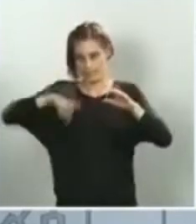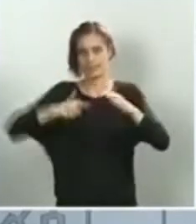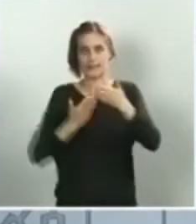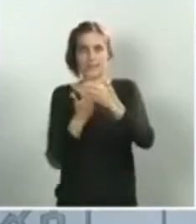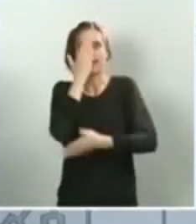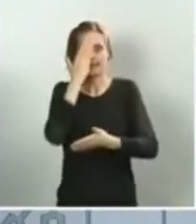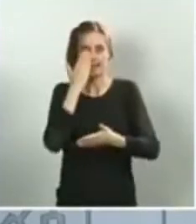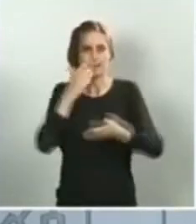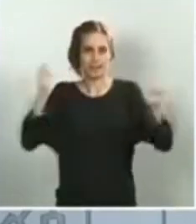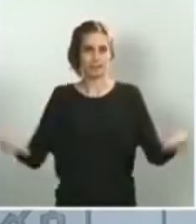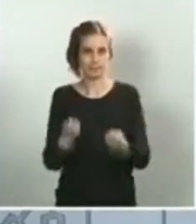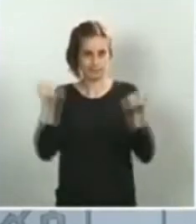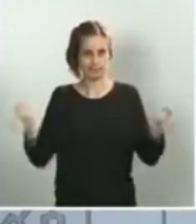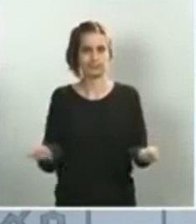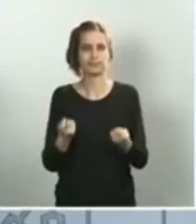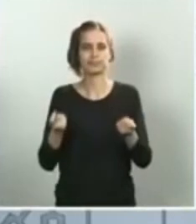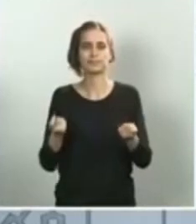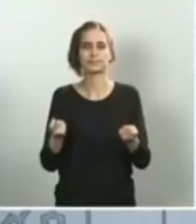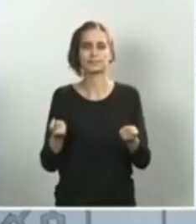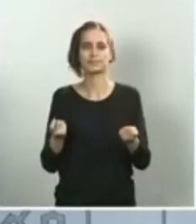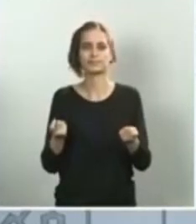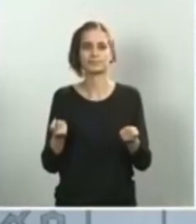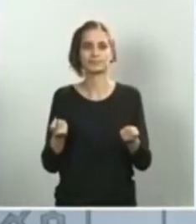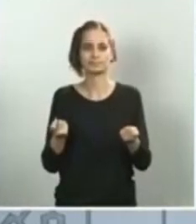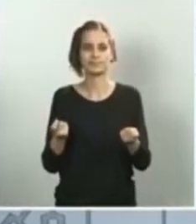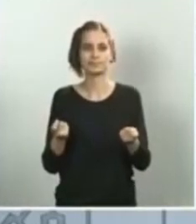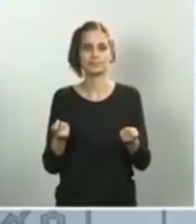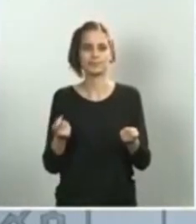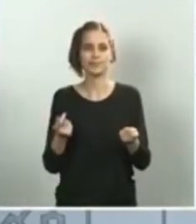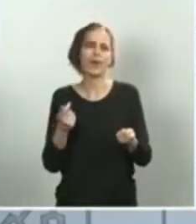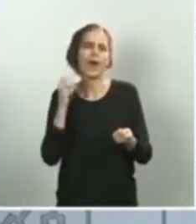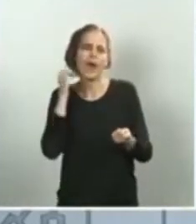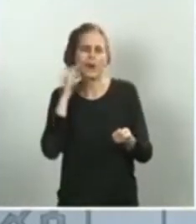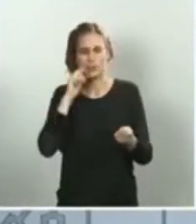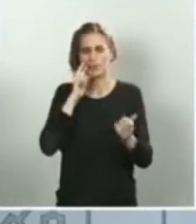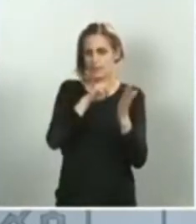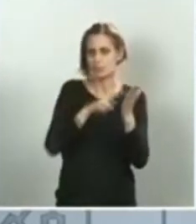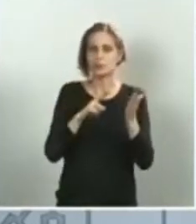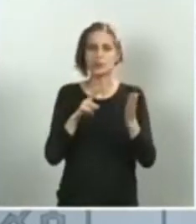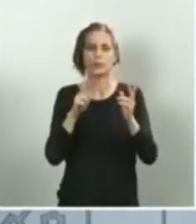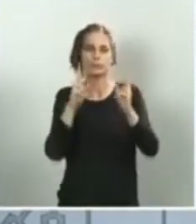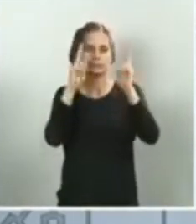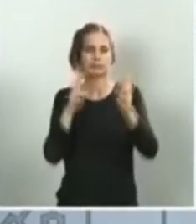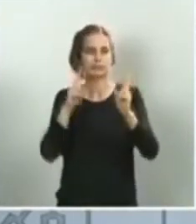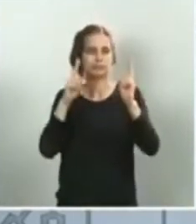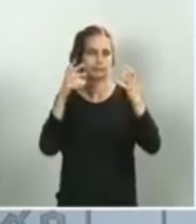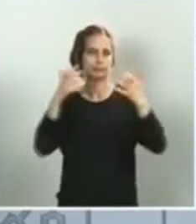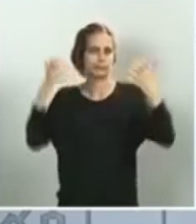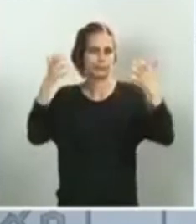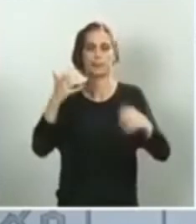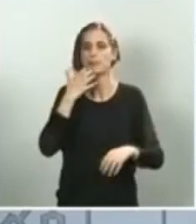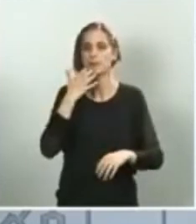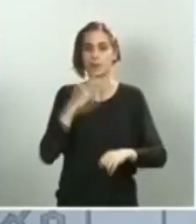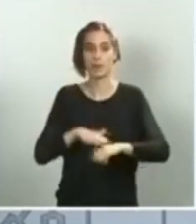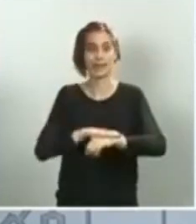adelanta algunos titulares que he podido ver, como ha sido el incremento de la aportación del Estado a la